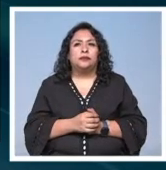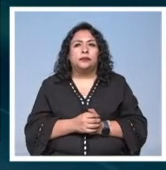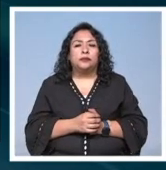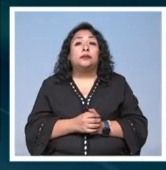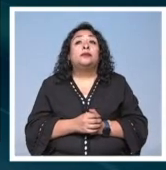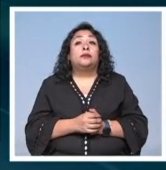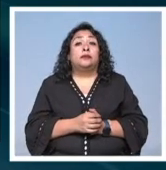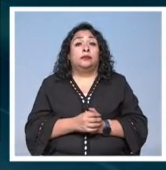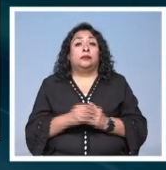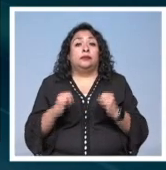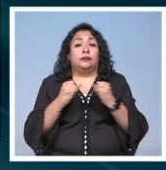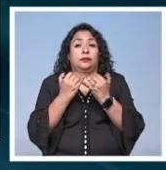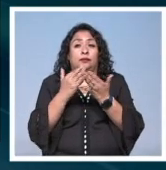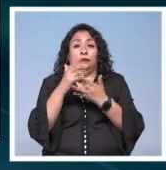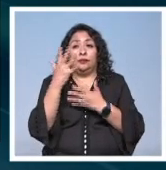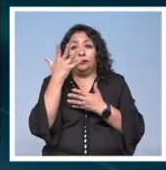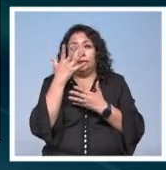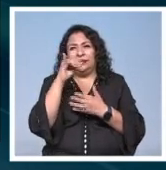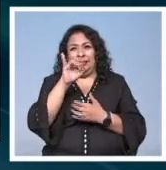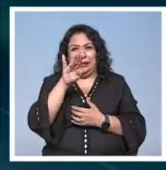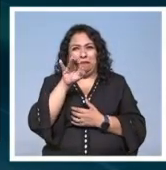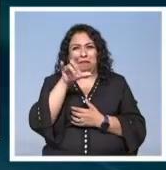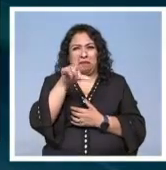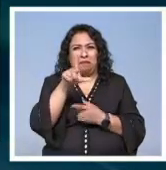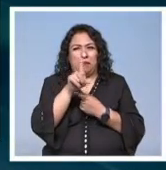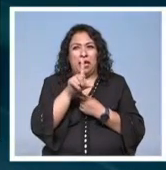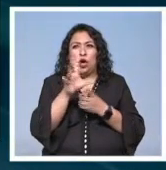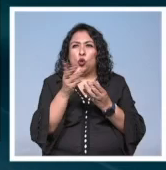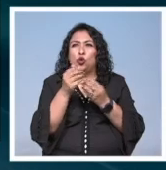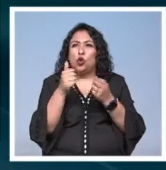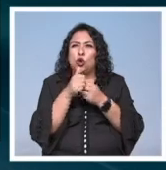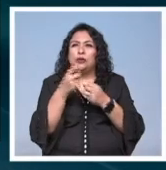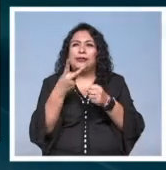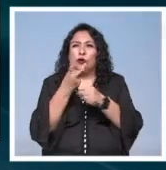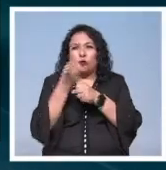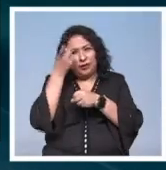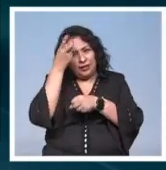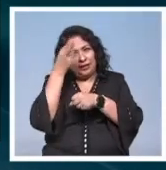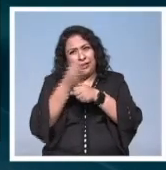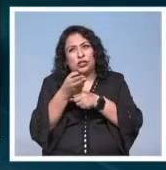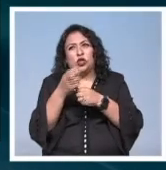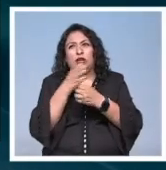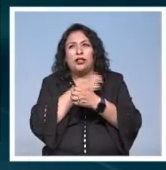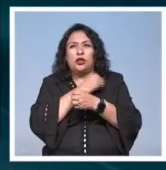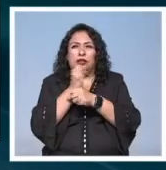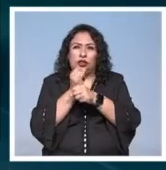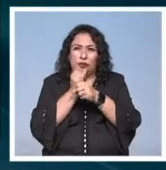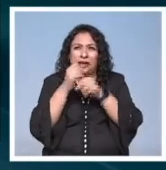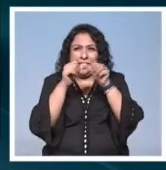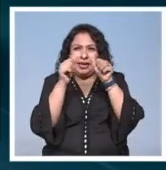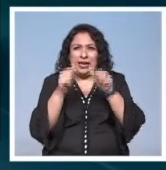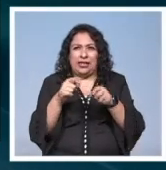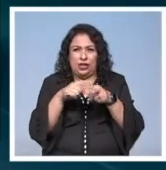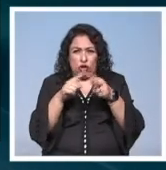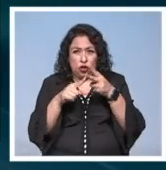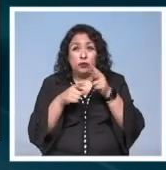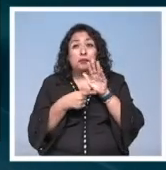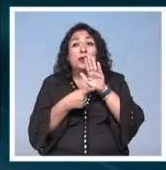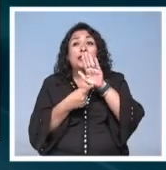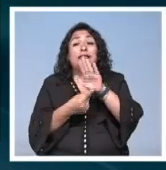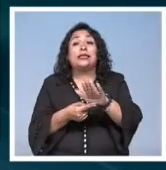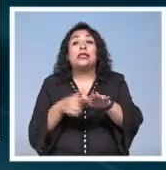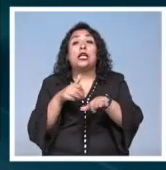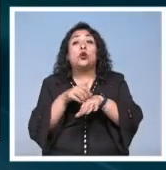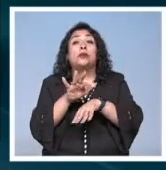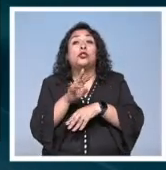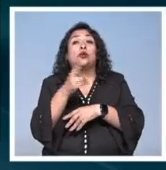El Instituto Nacional de Bellas Artes y Literatura junto con la Subdirección General de Educación e Investigación Artísticas presentaron el